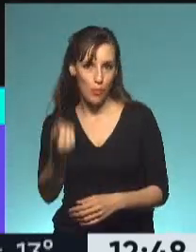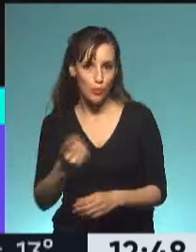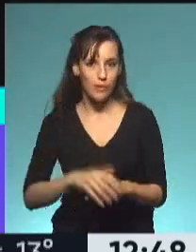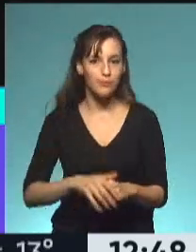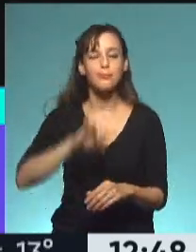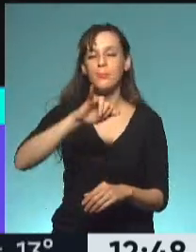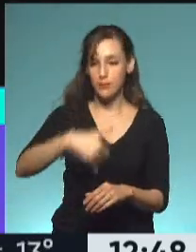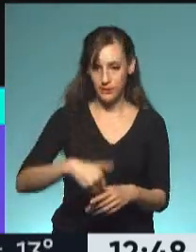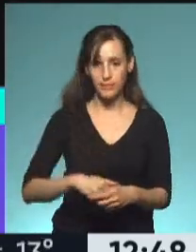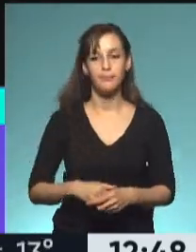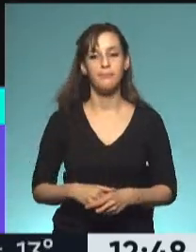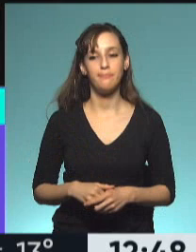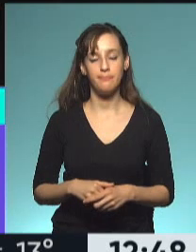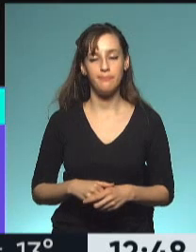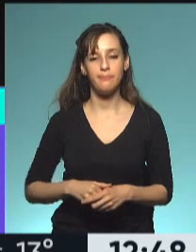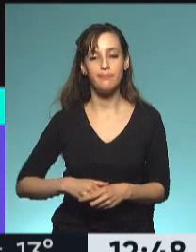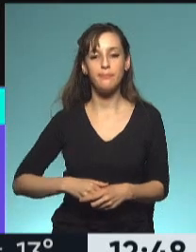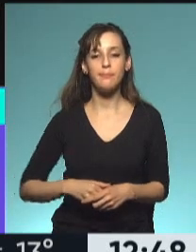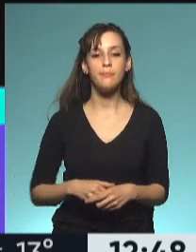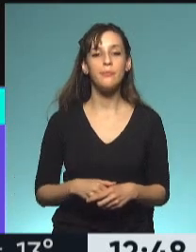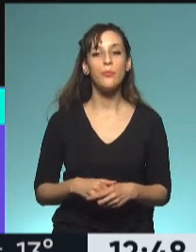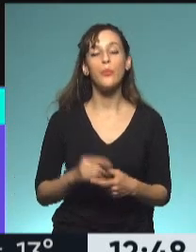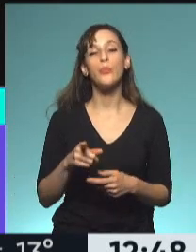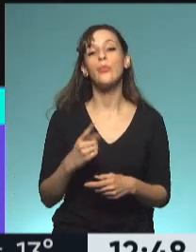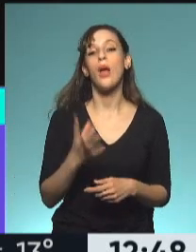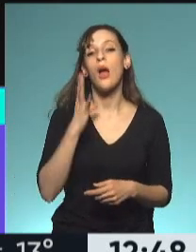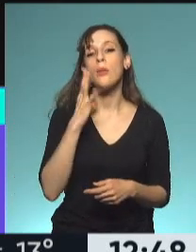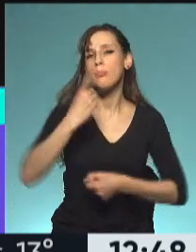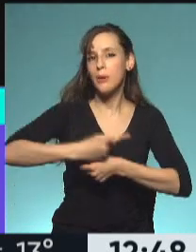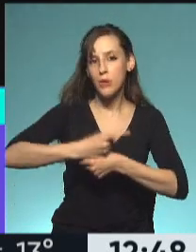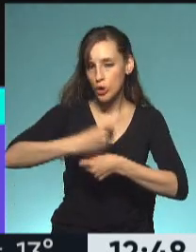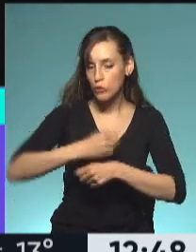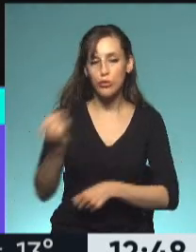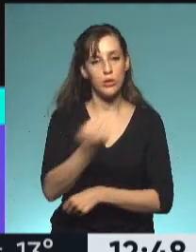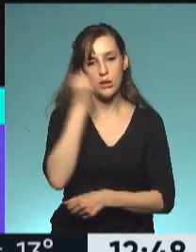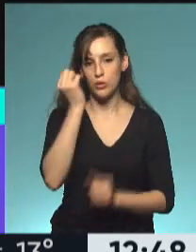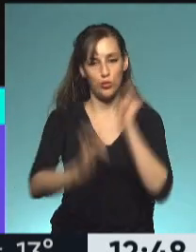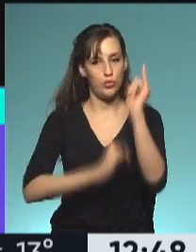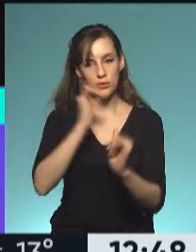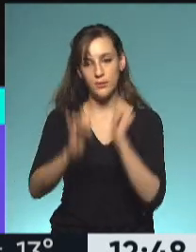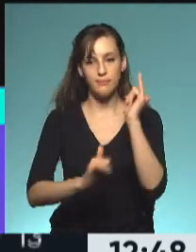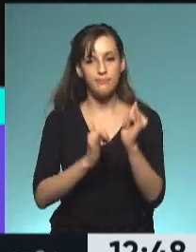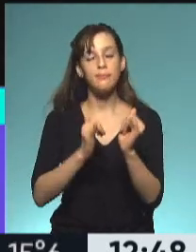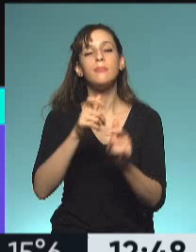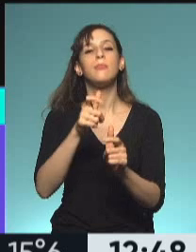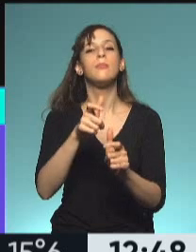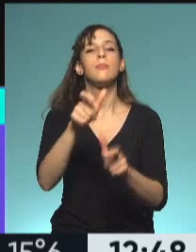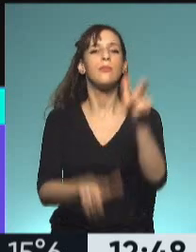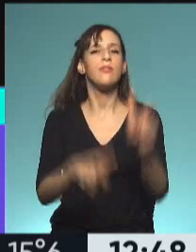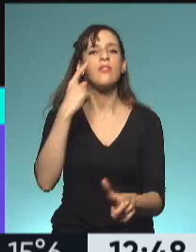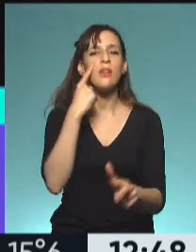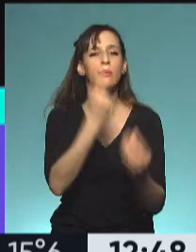Sí, sí, por supuesto, a ver, una primera cosa muy importante, Vero, es que los residentes no deben